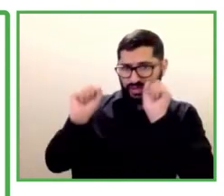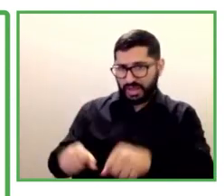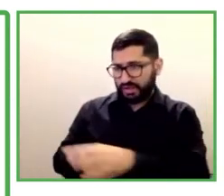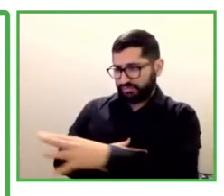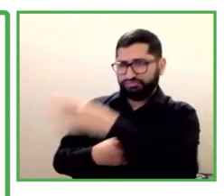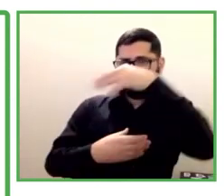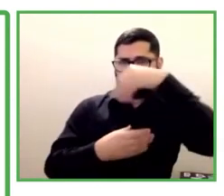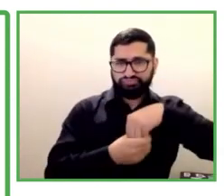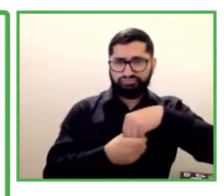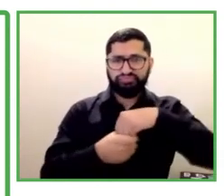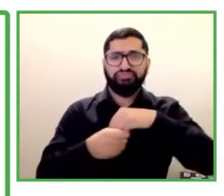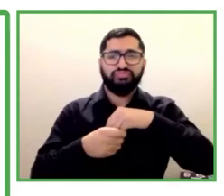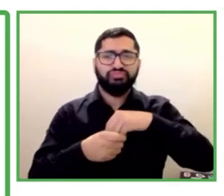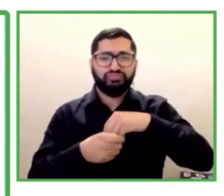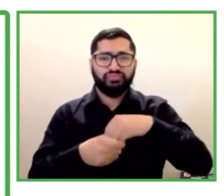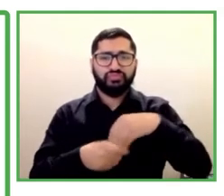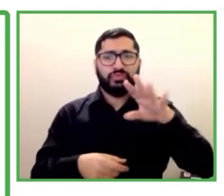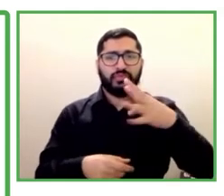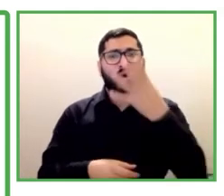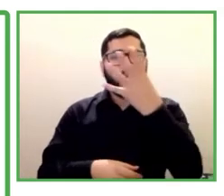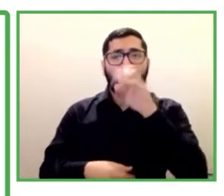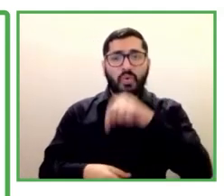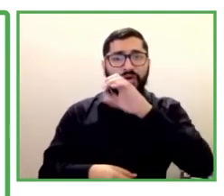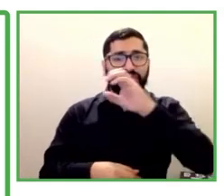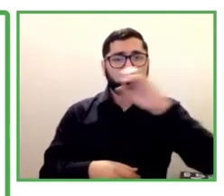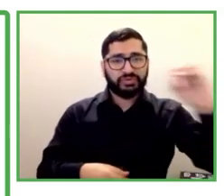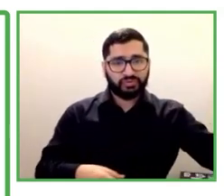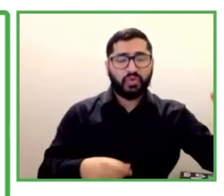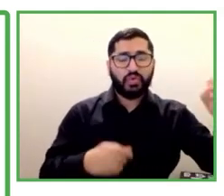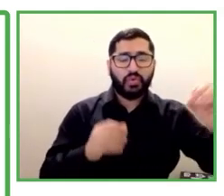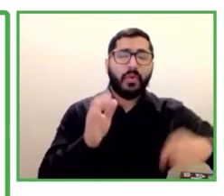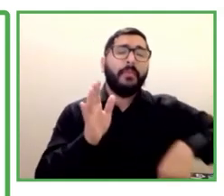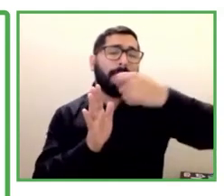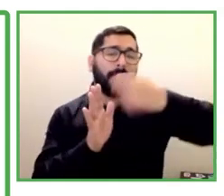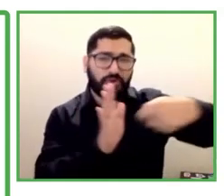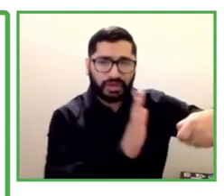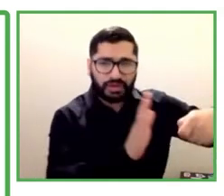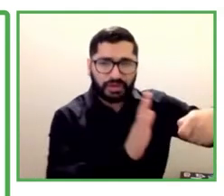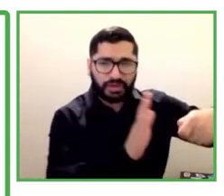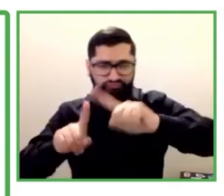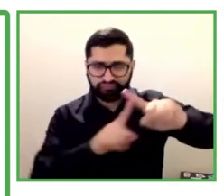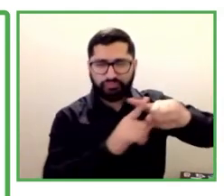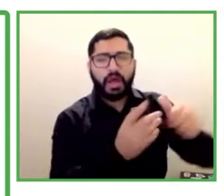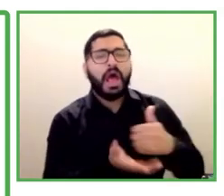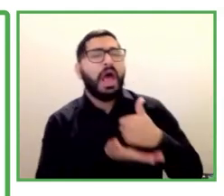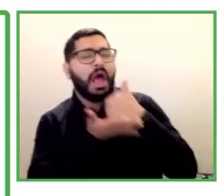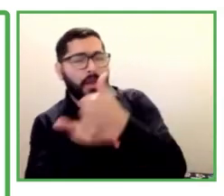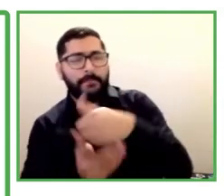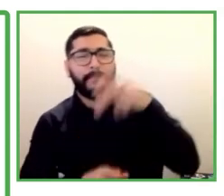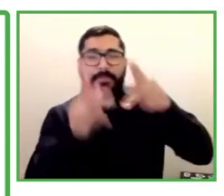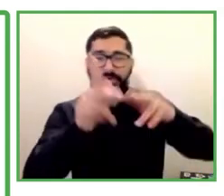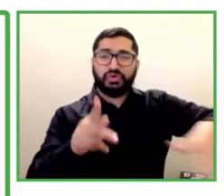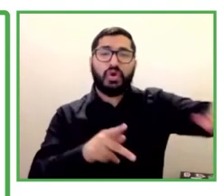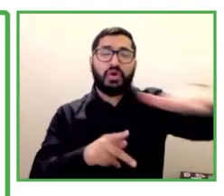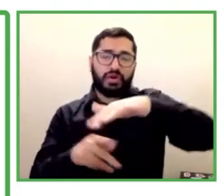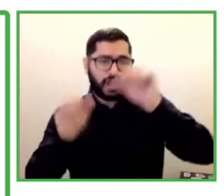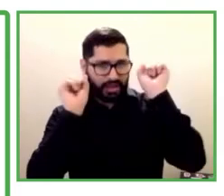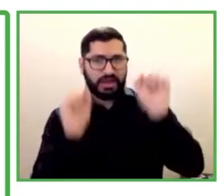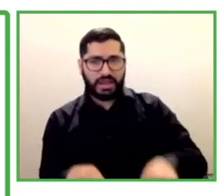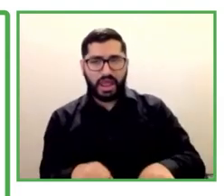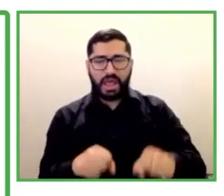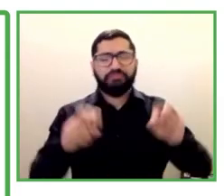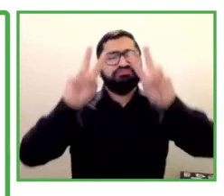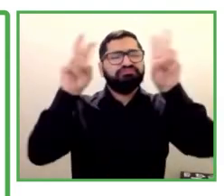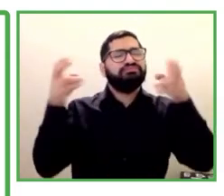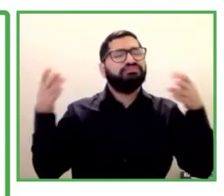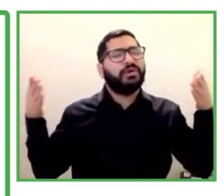a cumplir los objetivos de desarrollo sustentable. Durante la pandemia las personas con discapacidad comenzaron a enfrentarse potencialmente a la peor exclusión de la